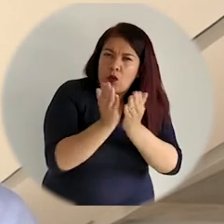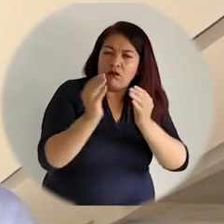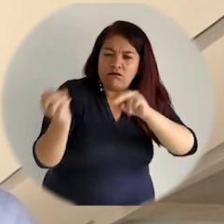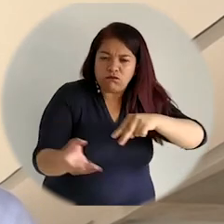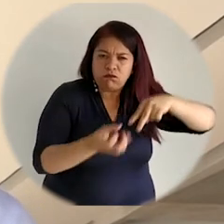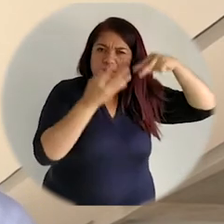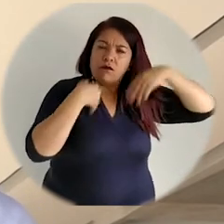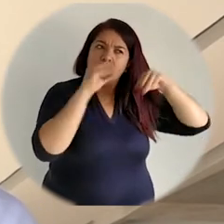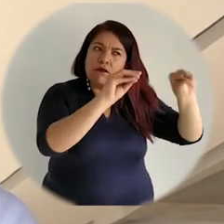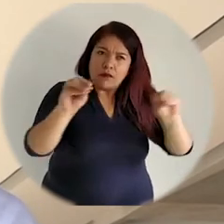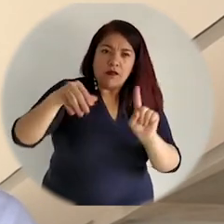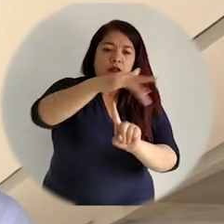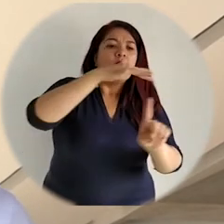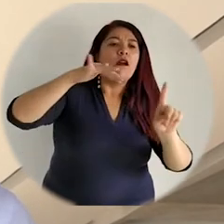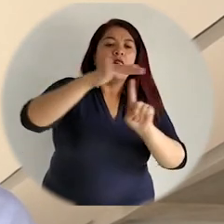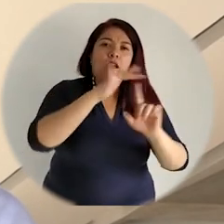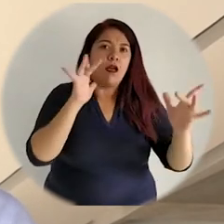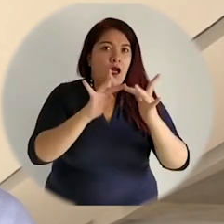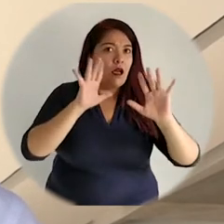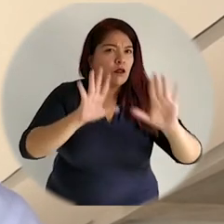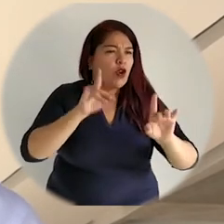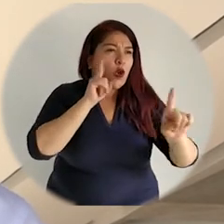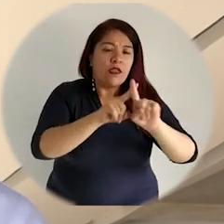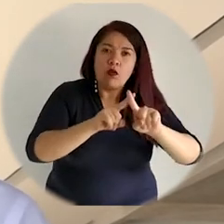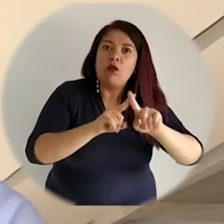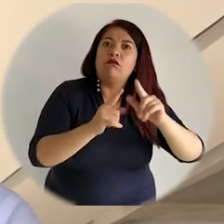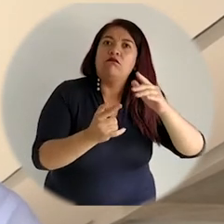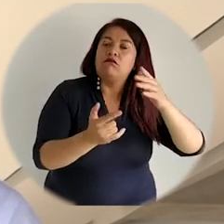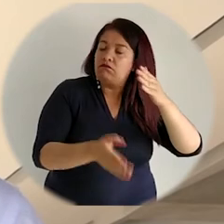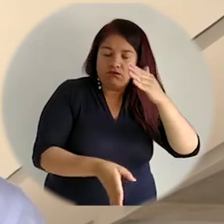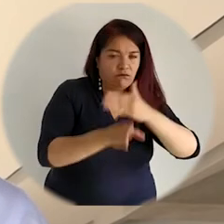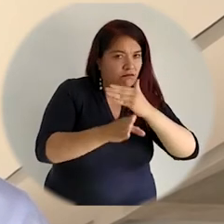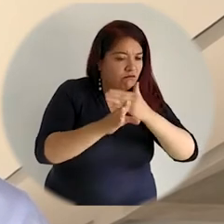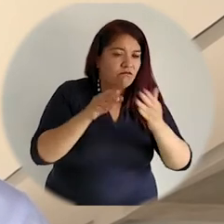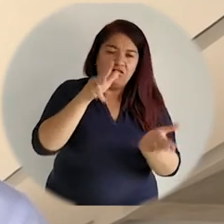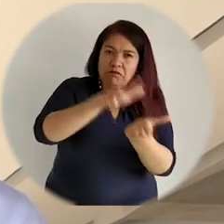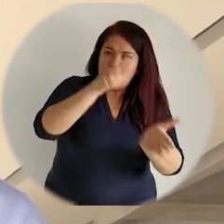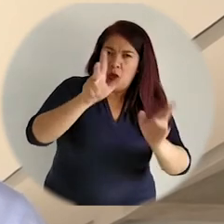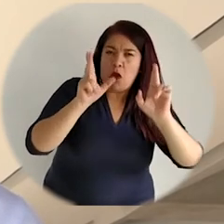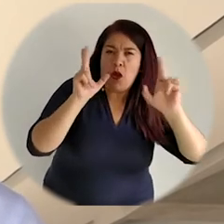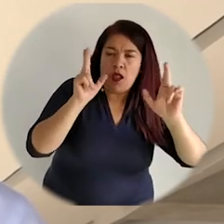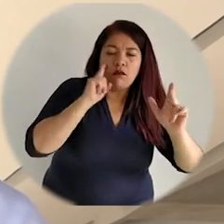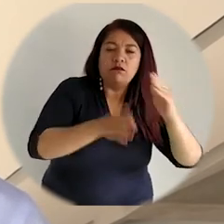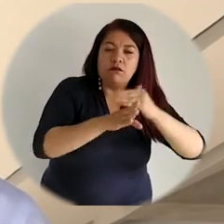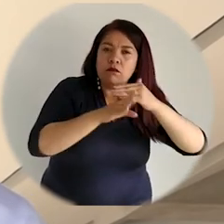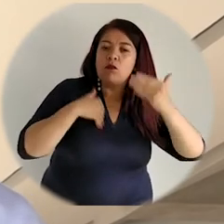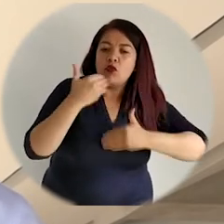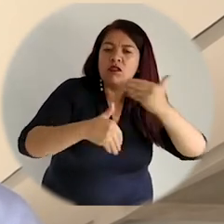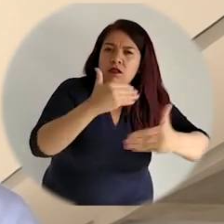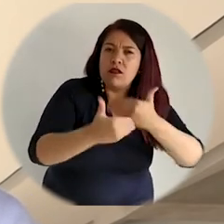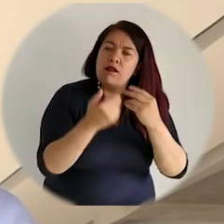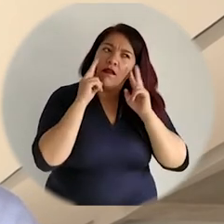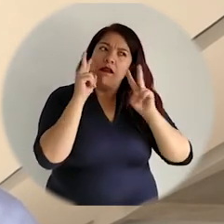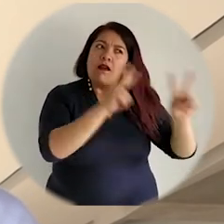Estos procesos son importantes sobre todo en un contexto en particular con miras a la renovación de la acreditación institucional, pero